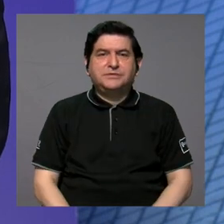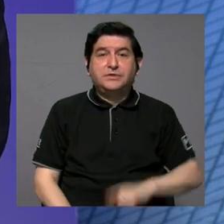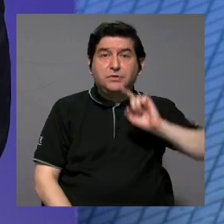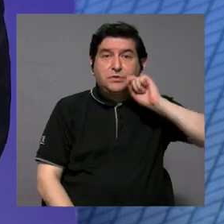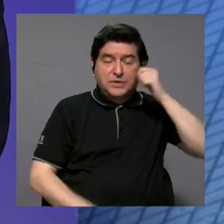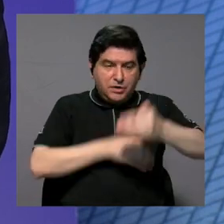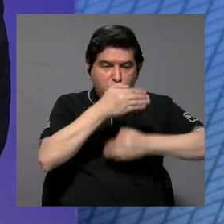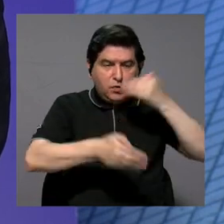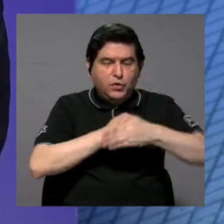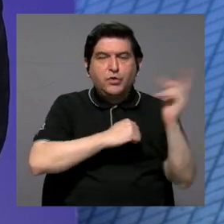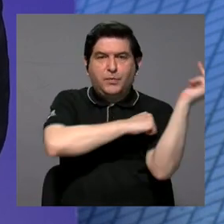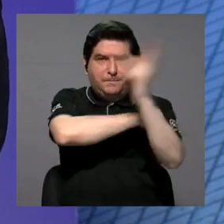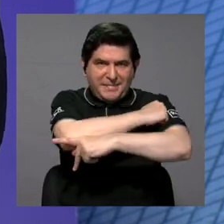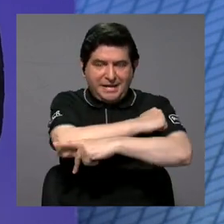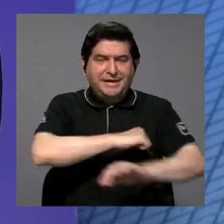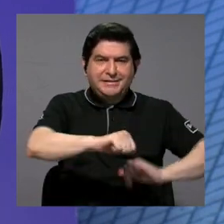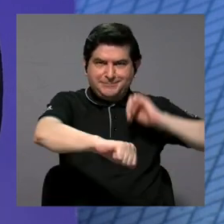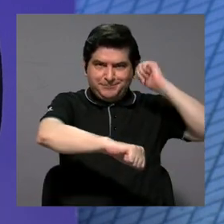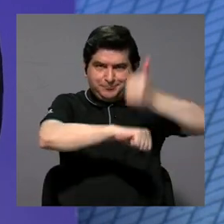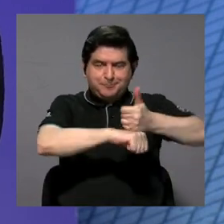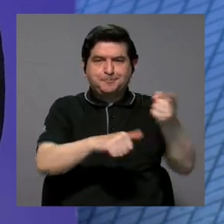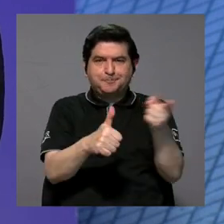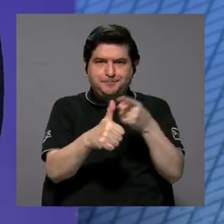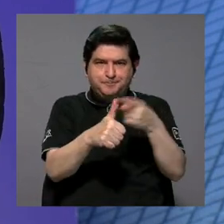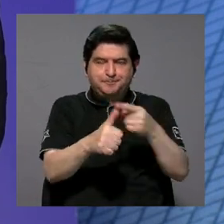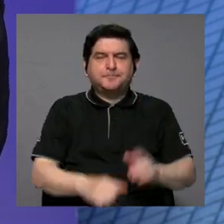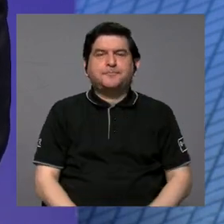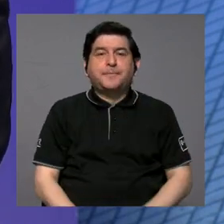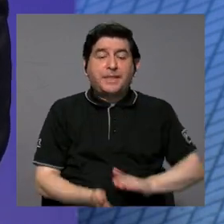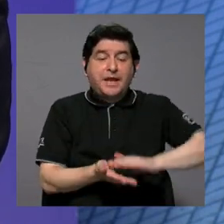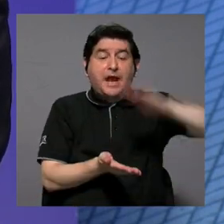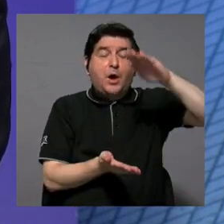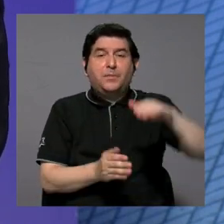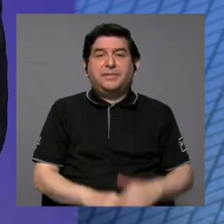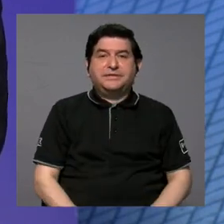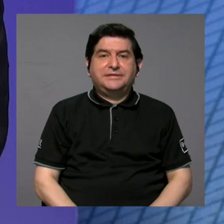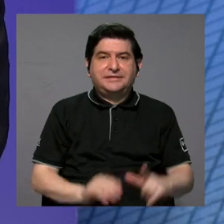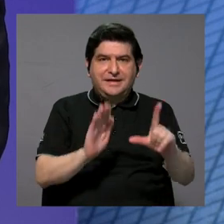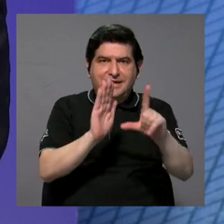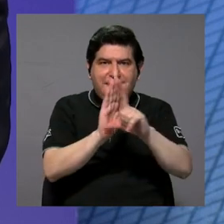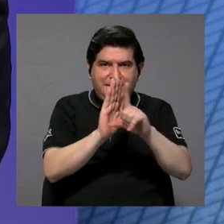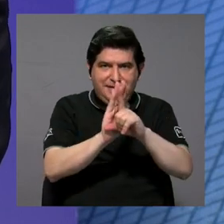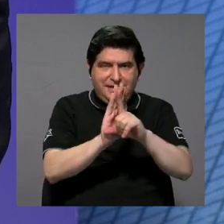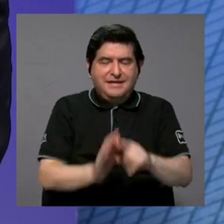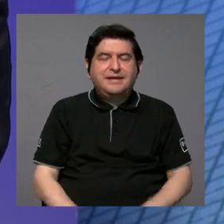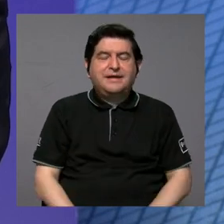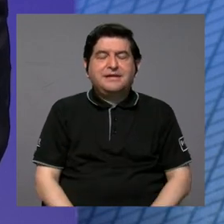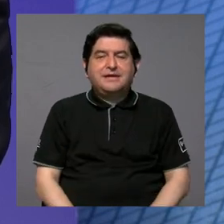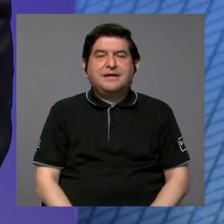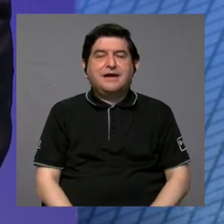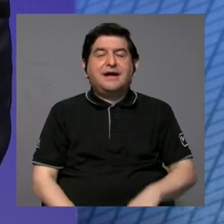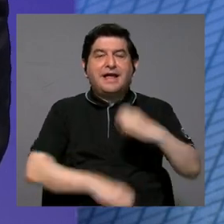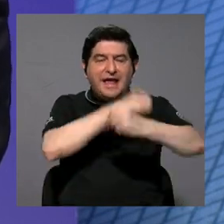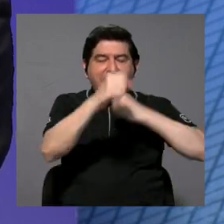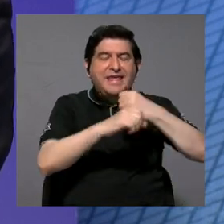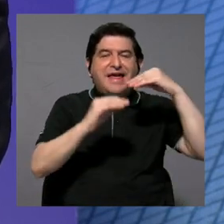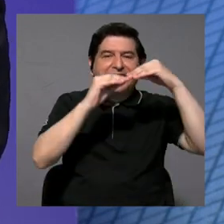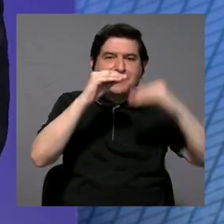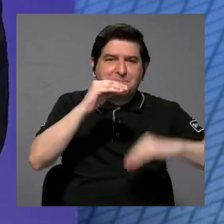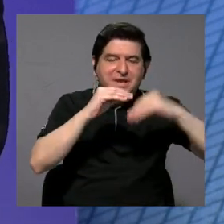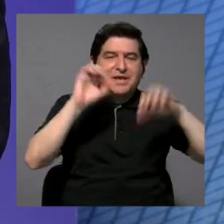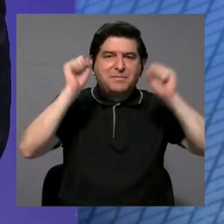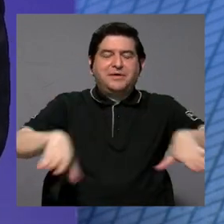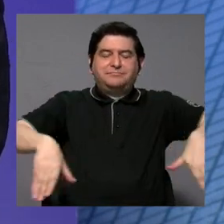Código Procesal Penal, establece, en primer lugar, aumenta la ley de, digamos, perdón, la edad mínima para que puedan